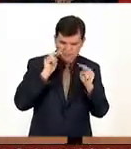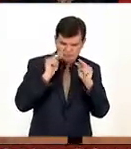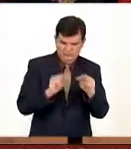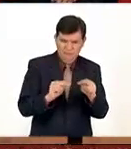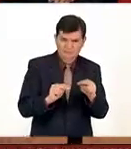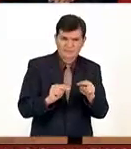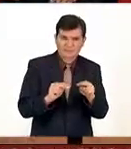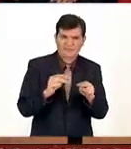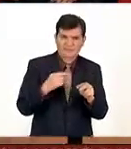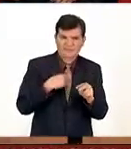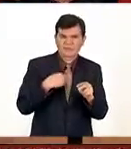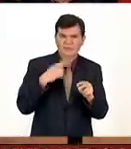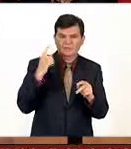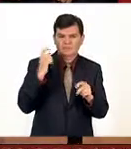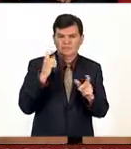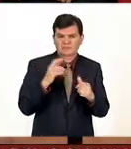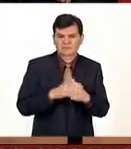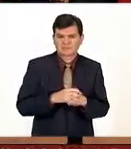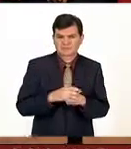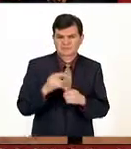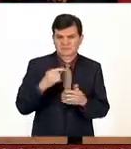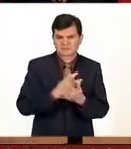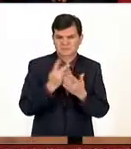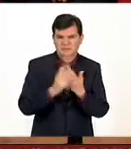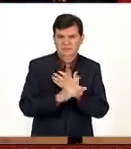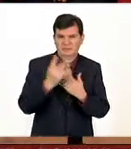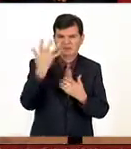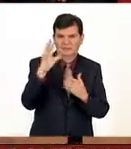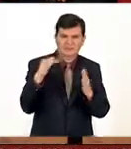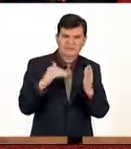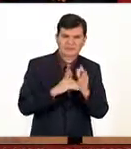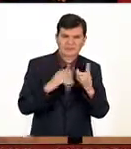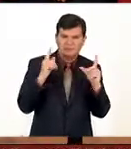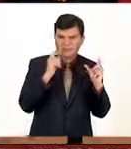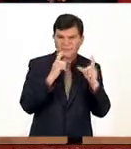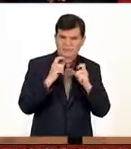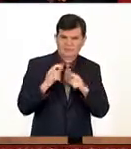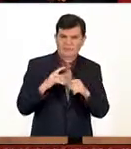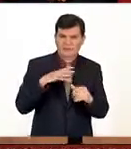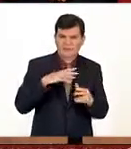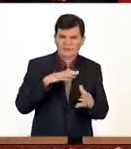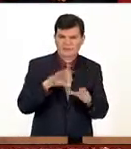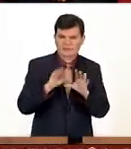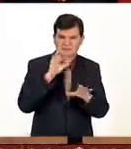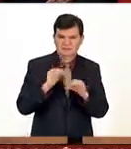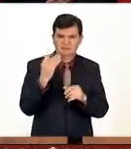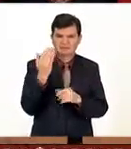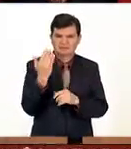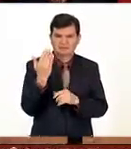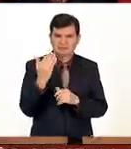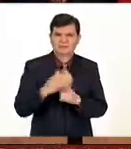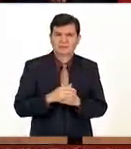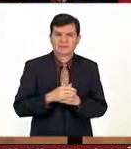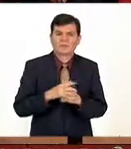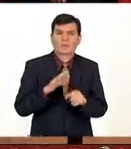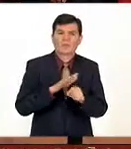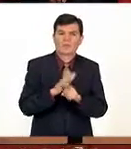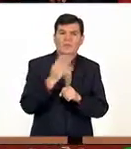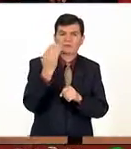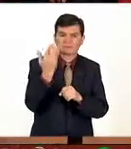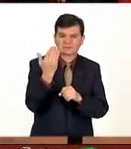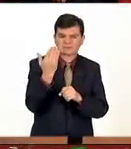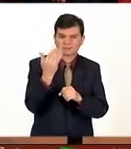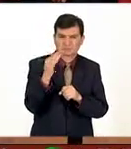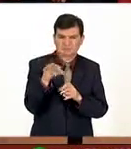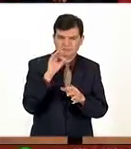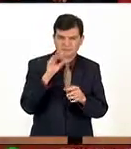entonces yo tomé que que quieres para este proyecto más de 10 mil fotografías en el libro hay escasas 50 cuáles son esas 50